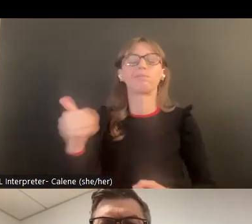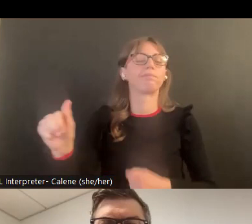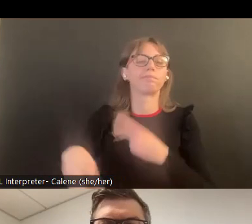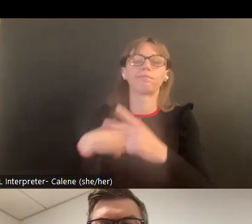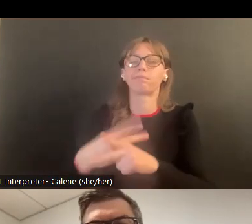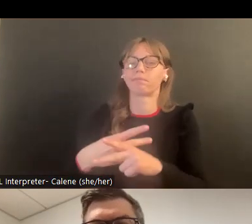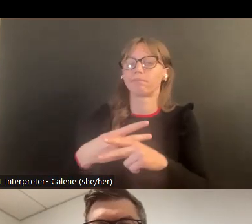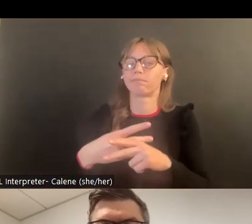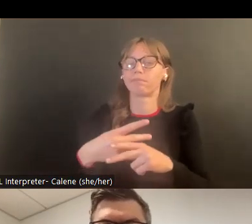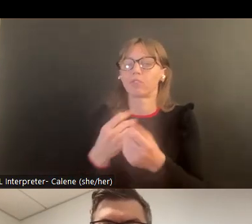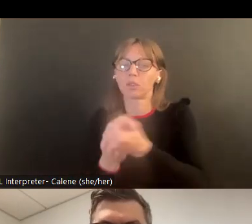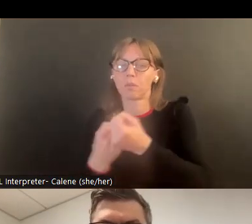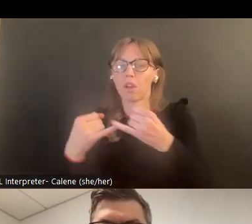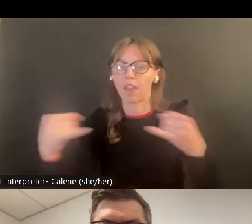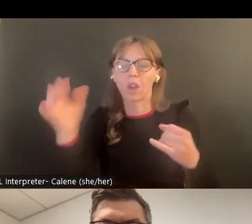protocolo.